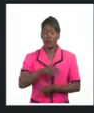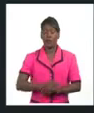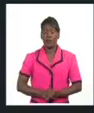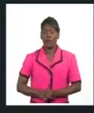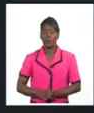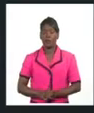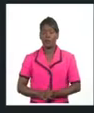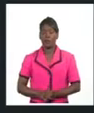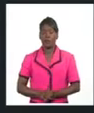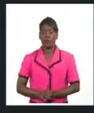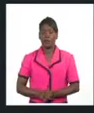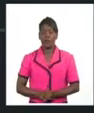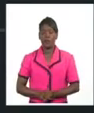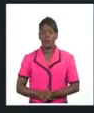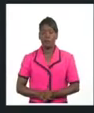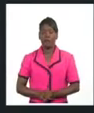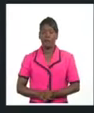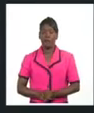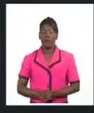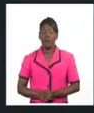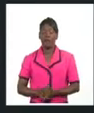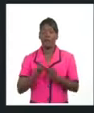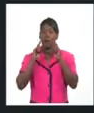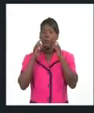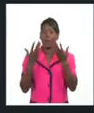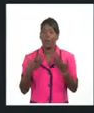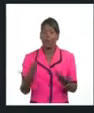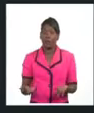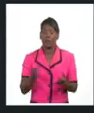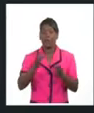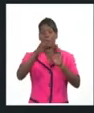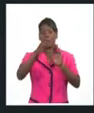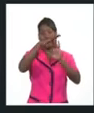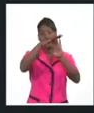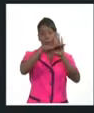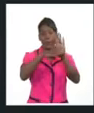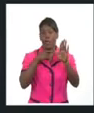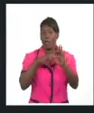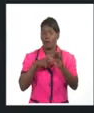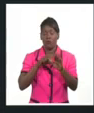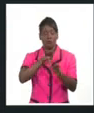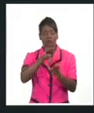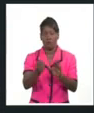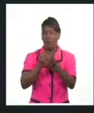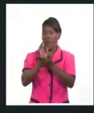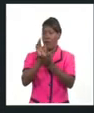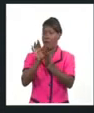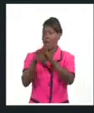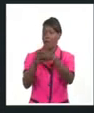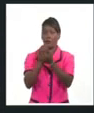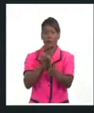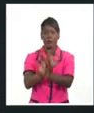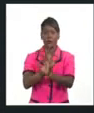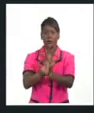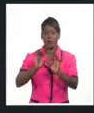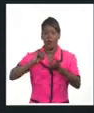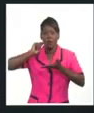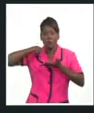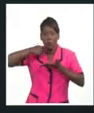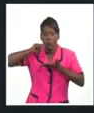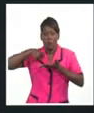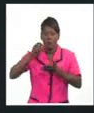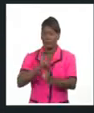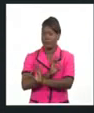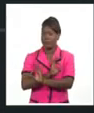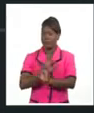en el actual escenario son muy importantes medidas preventivas como el lavado frecuente de las manos la higiene de los alimentos